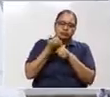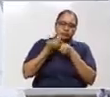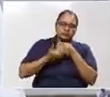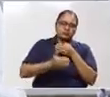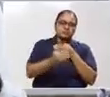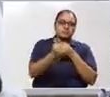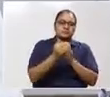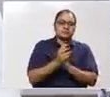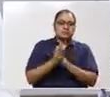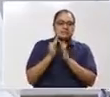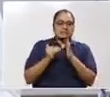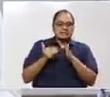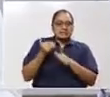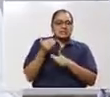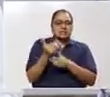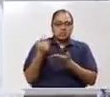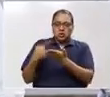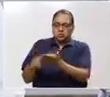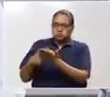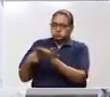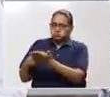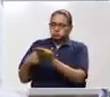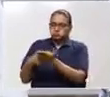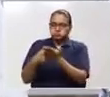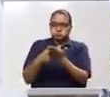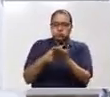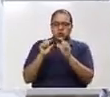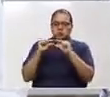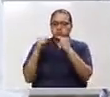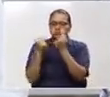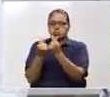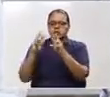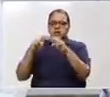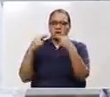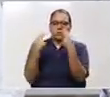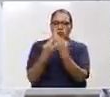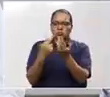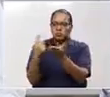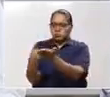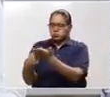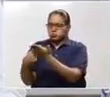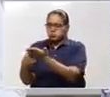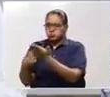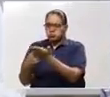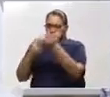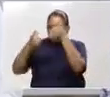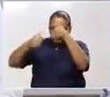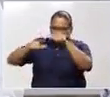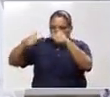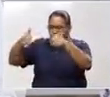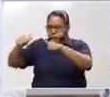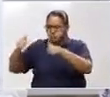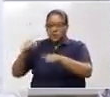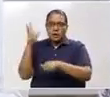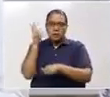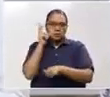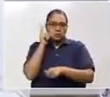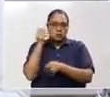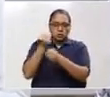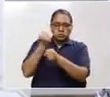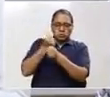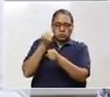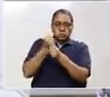Después de tantas conversaciones y mesas de diálogo con el sector privado, con los gremios, escuchando a los trabajadores,